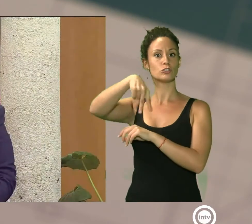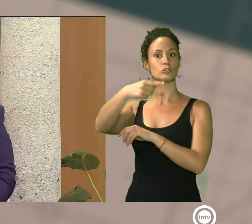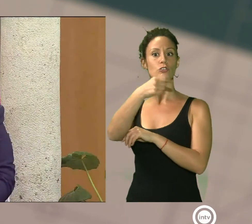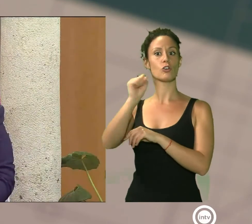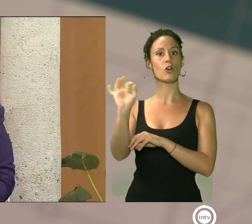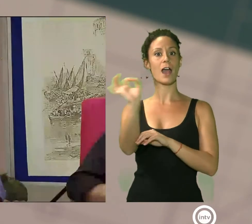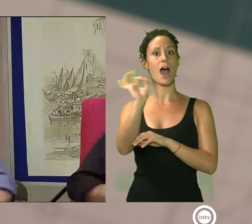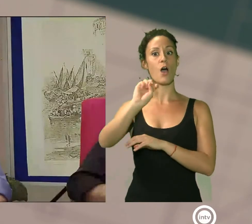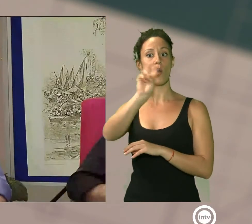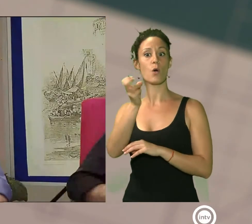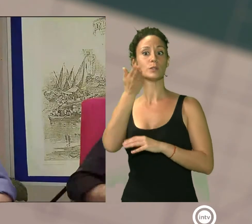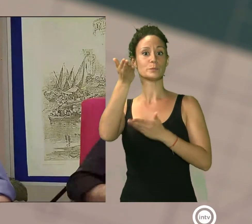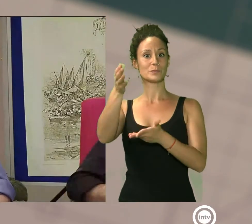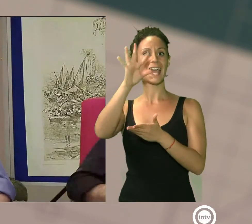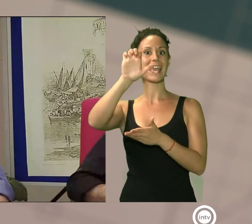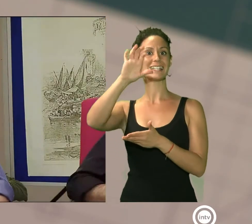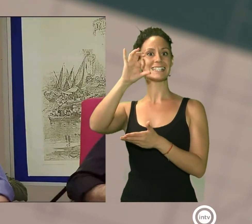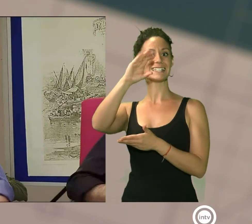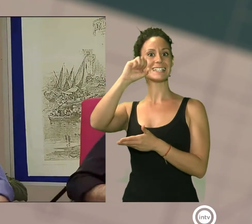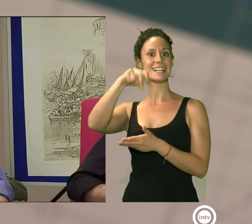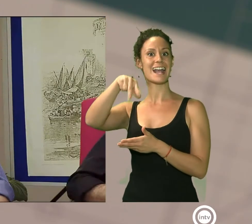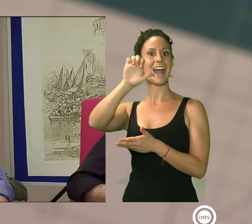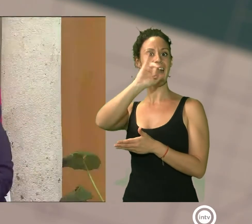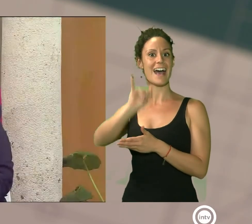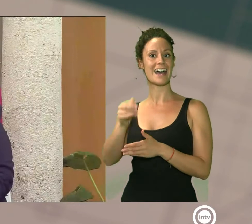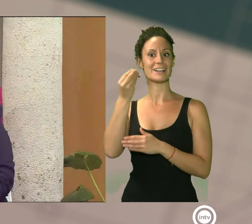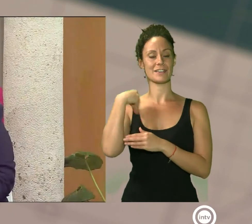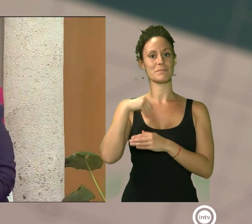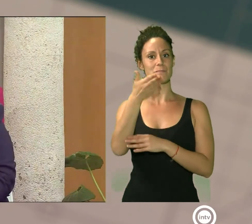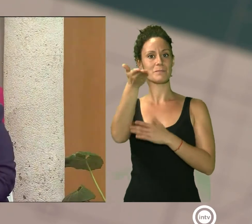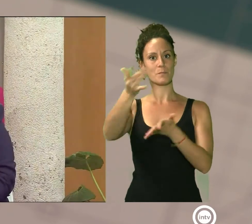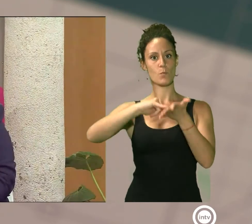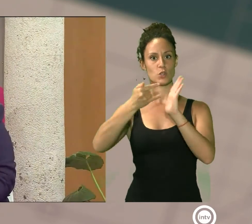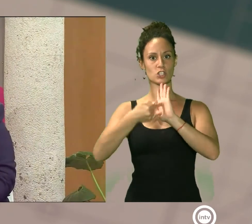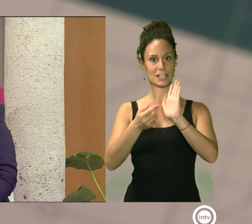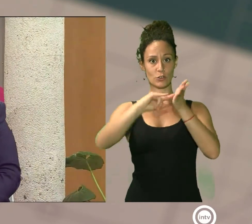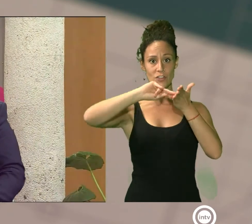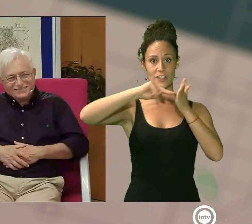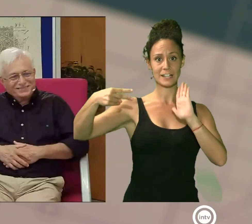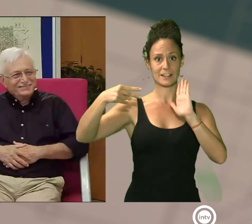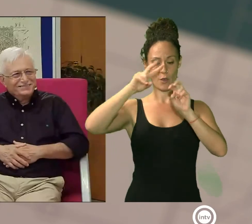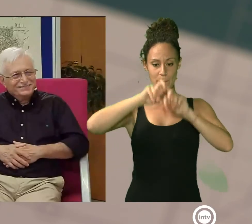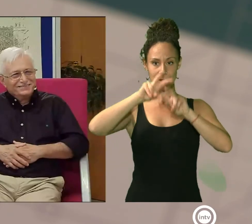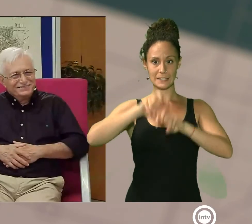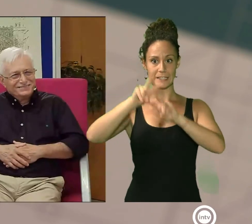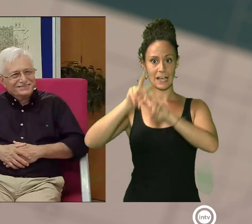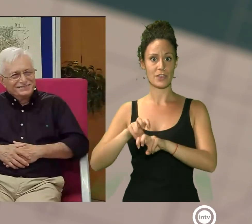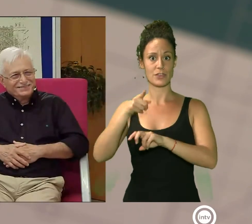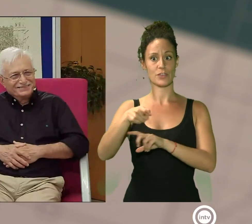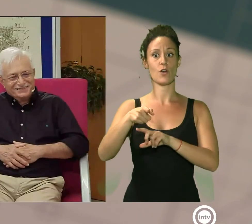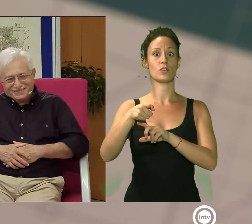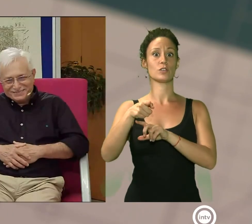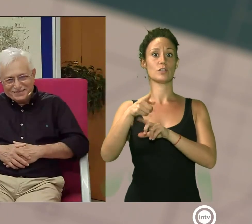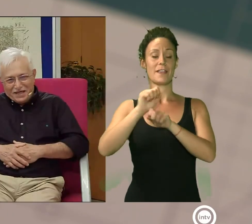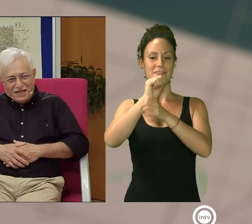técnico Juan Francisco Escámez, uno de los participantes en el proyecto de digitalización e investigación sobre el plano de Pérez de Rozas de 1864,